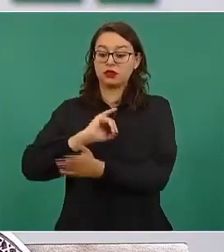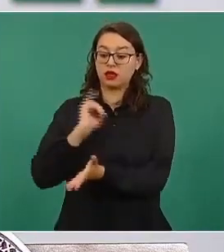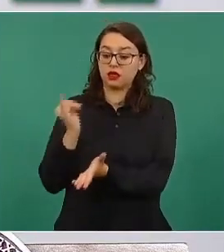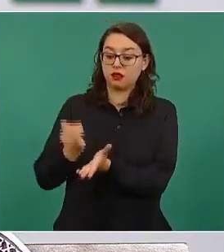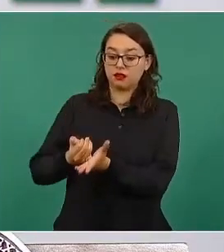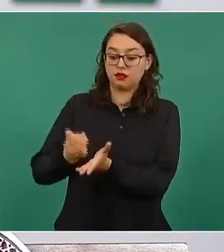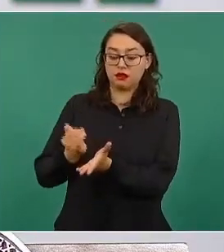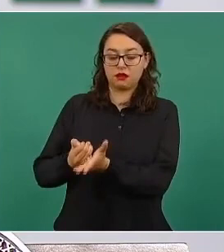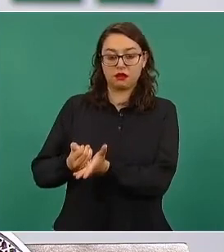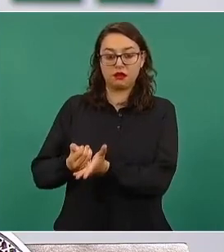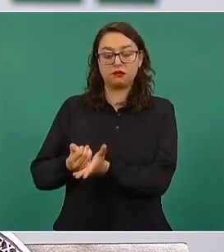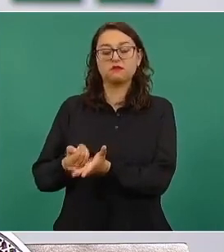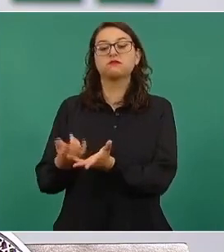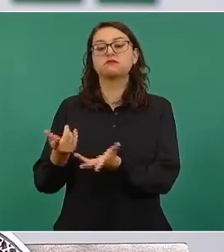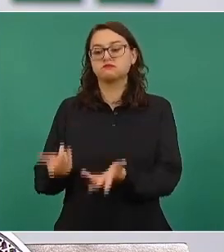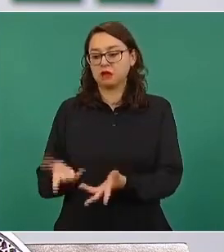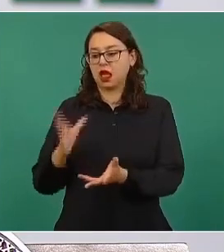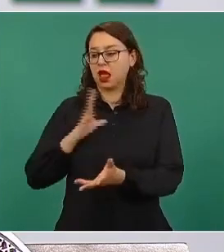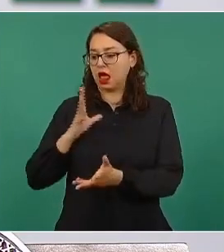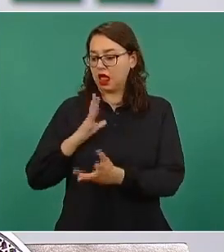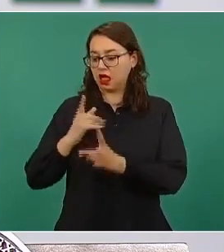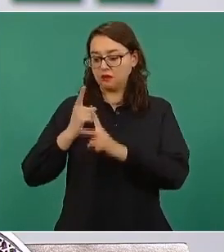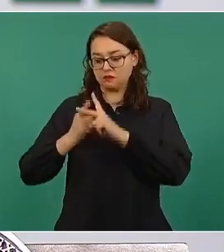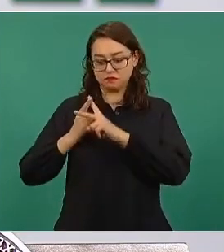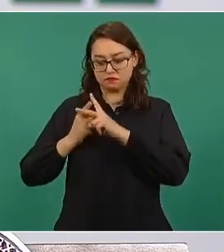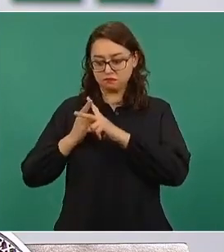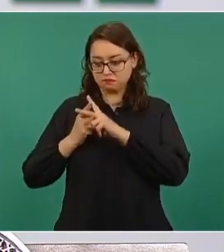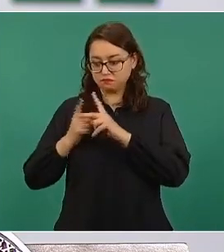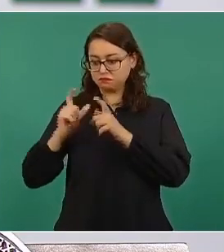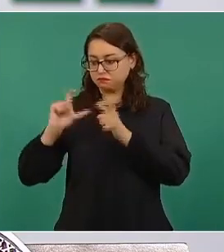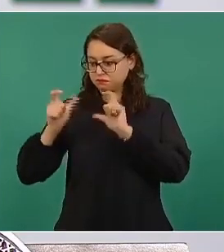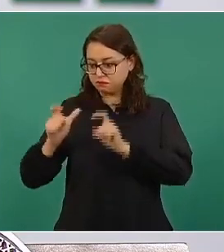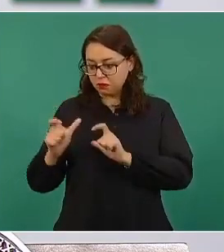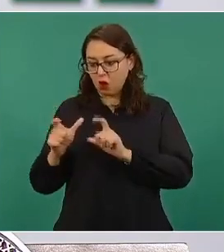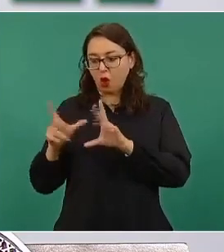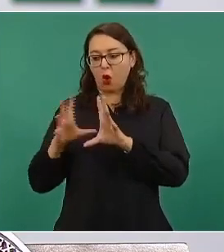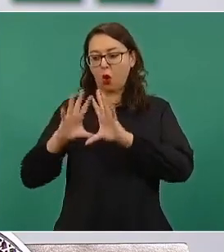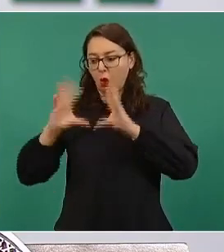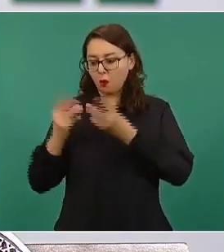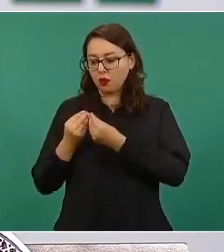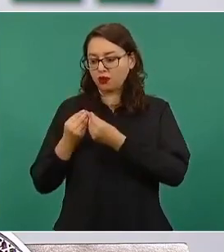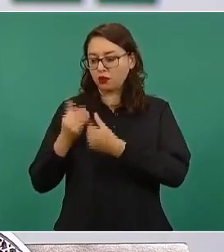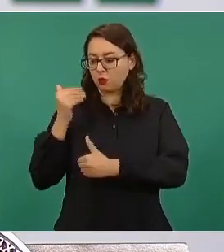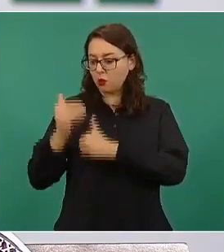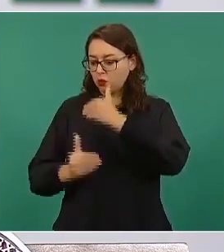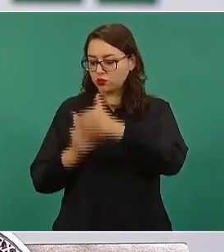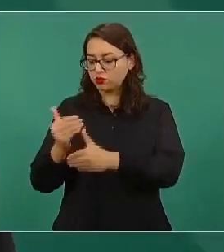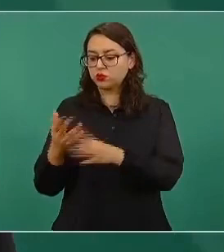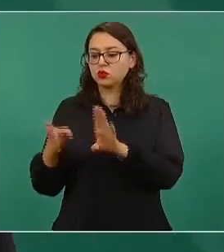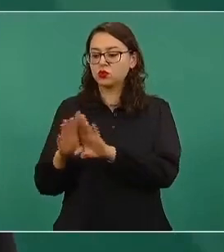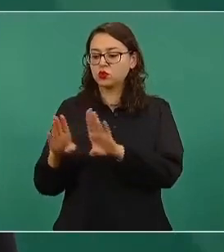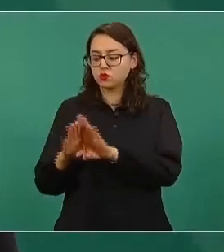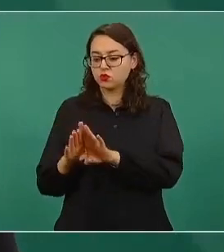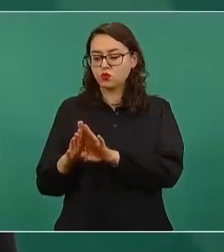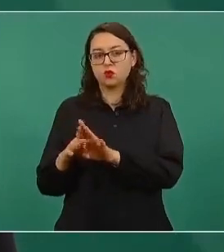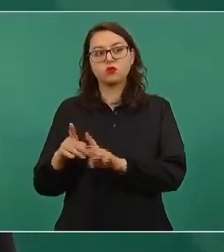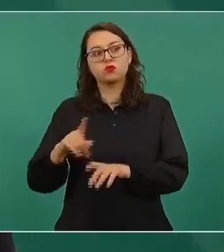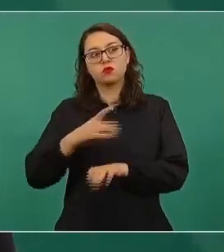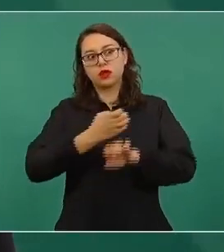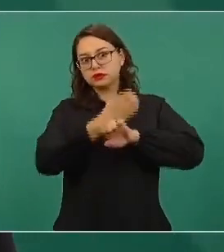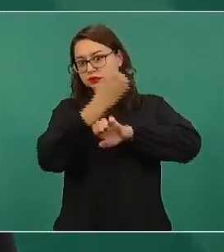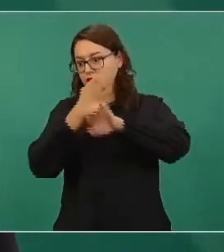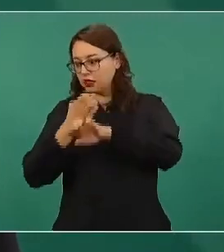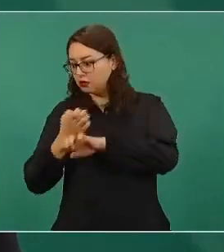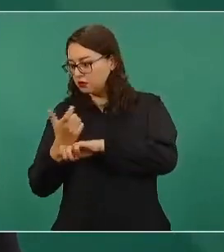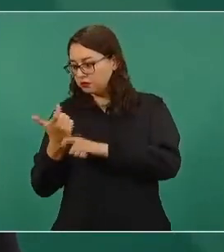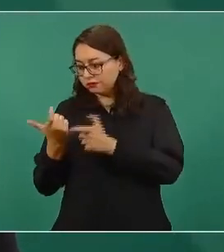donde se establecen las fórmulas y los procesos que debe seguir la federación para entregarlas en tiempo y forma, como ya